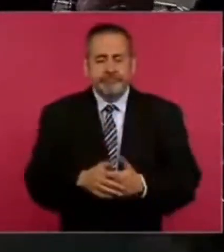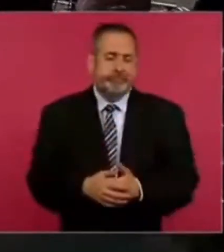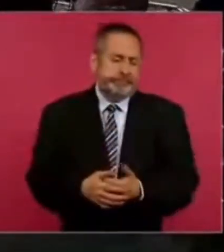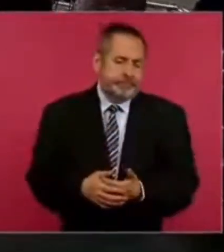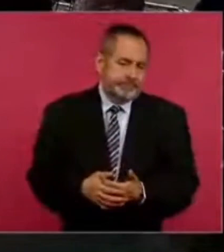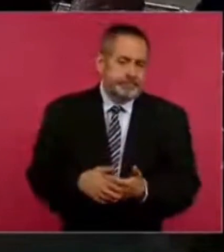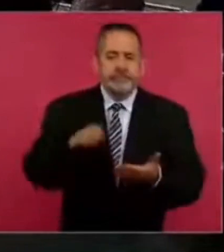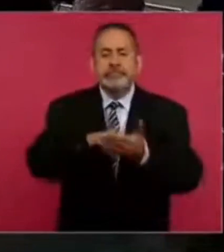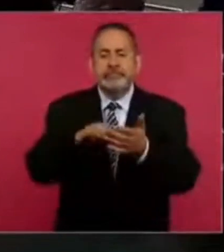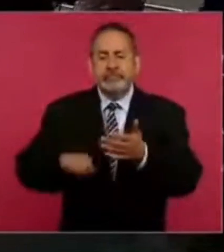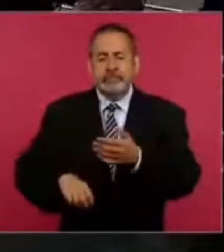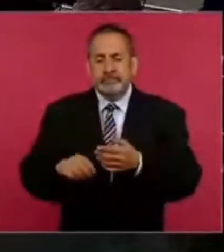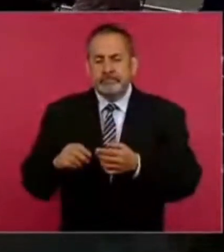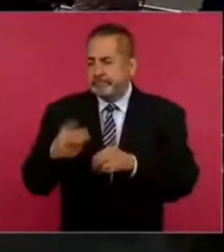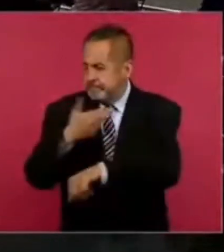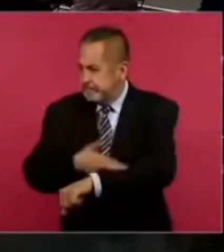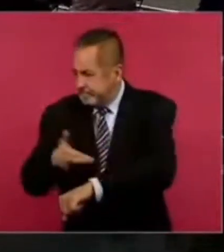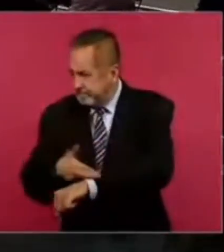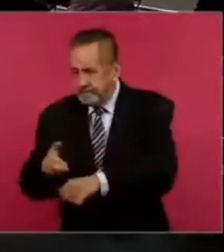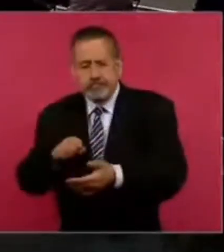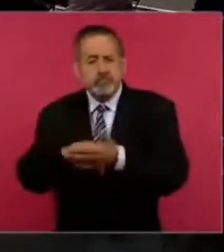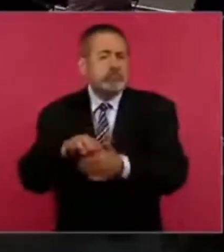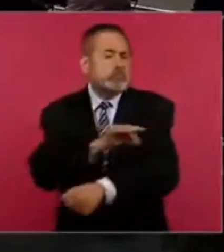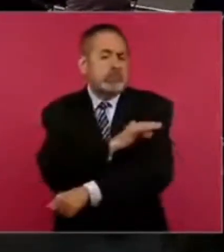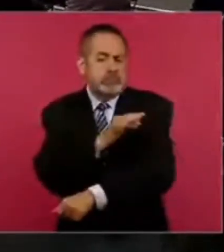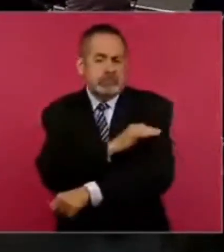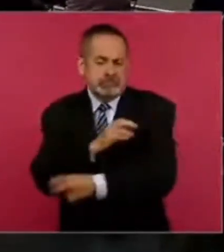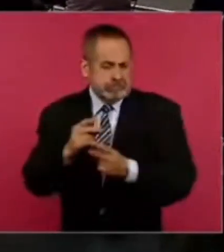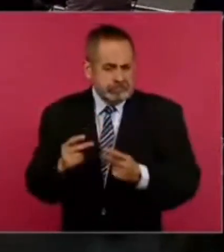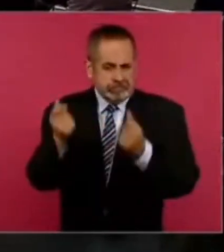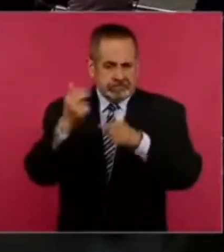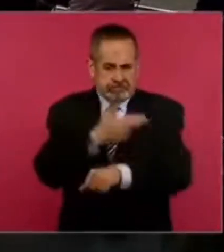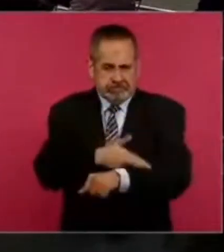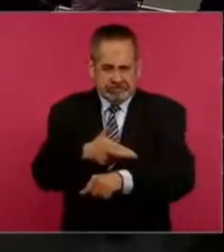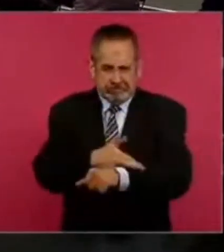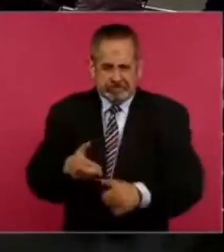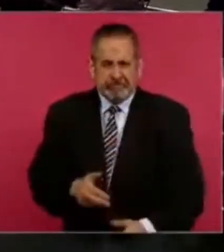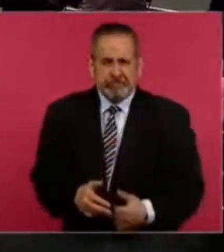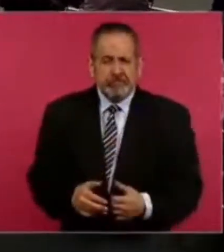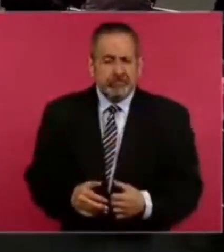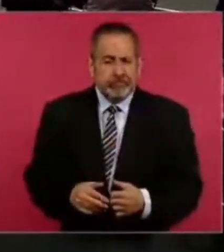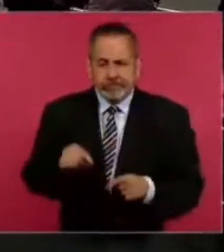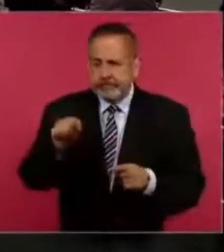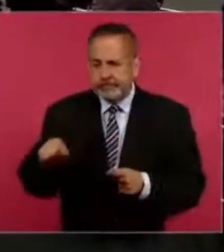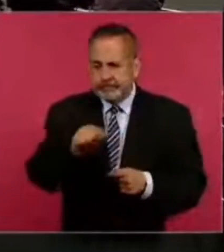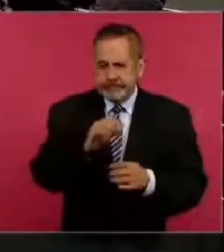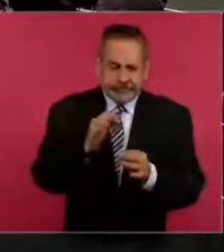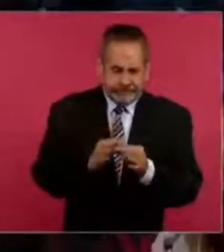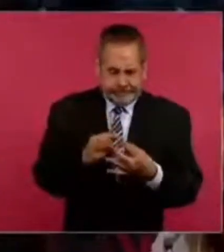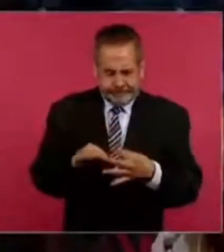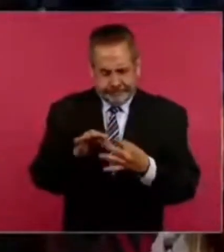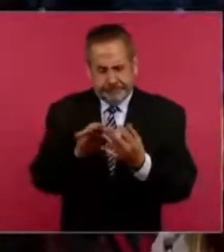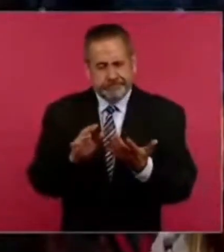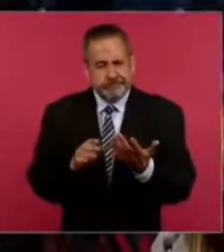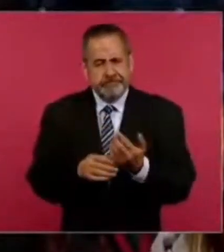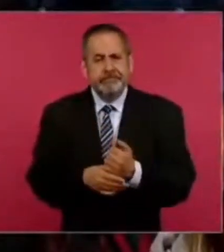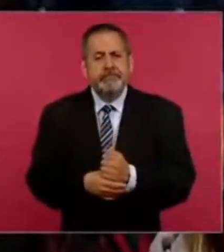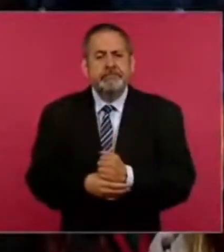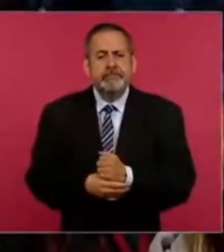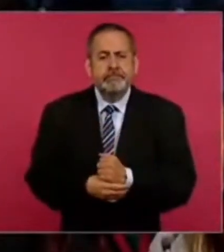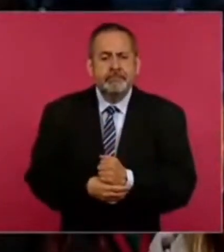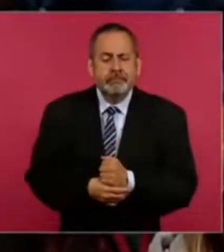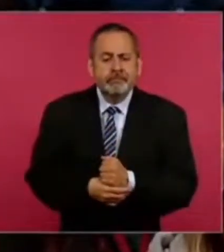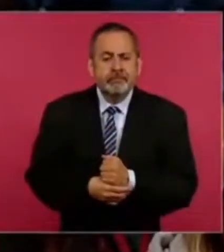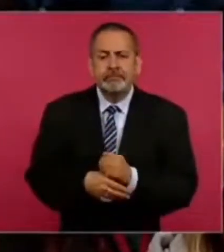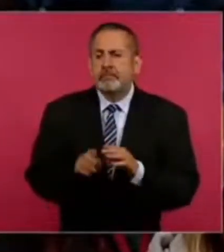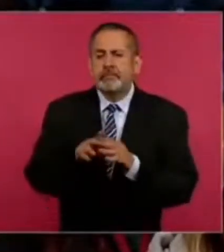las vacunas, que fue rapidísimo el trámite. Y esto sería en los puntos tácticos también, en la subdirección de puntos tácticos